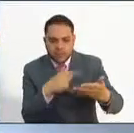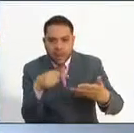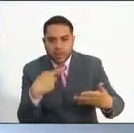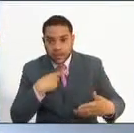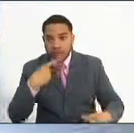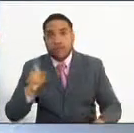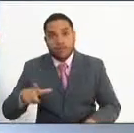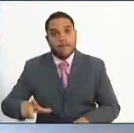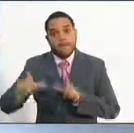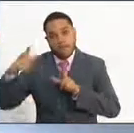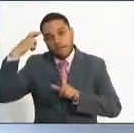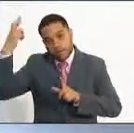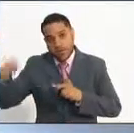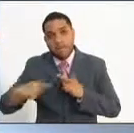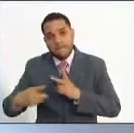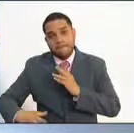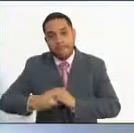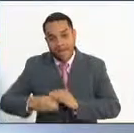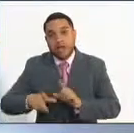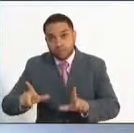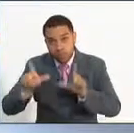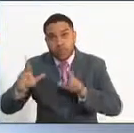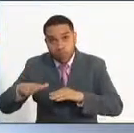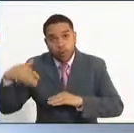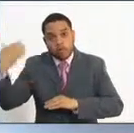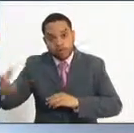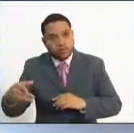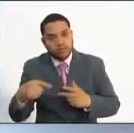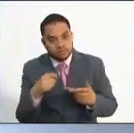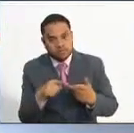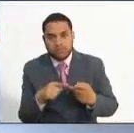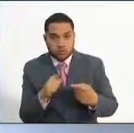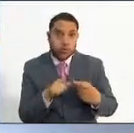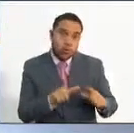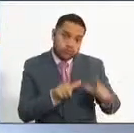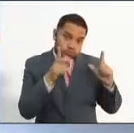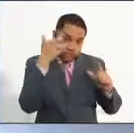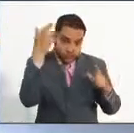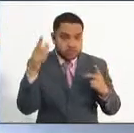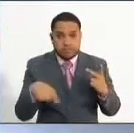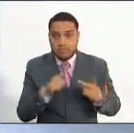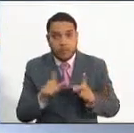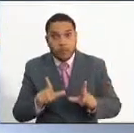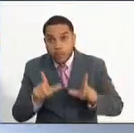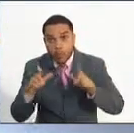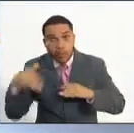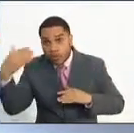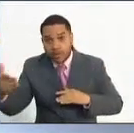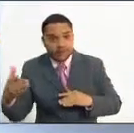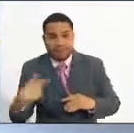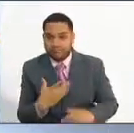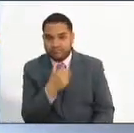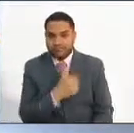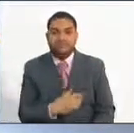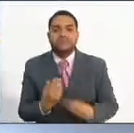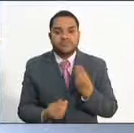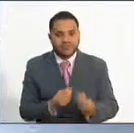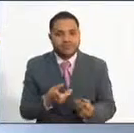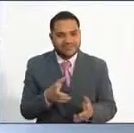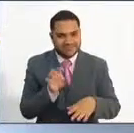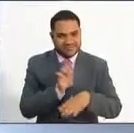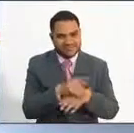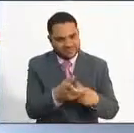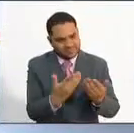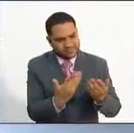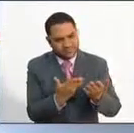profesional más un título de posgrado, pero el aspirante no tiene el posgrado. En algunas ocasiones, la entidad, en el manual específico de